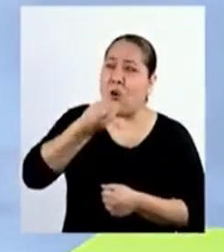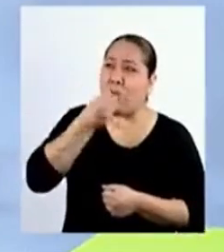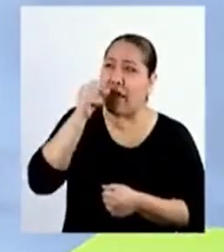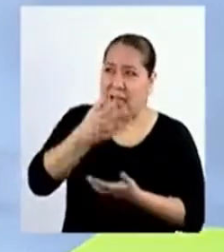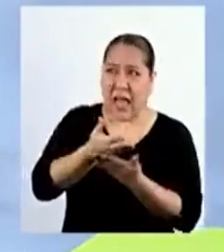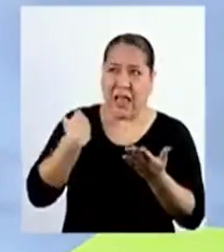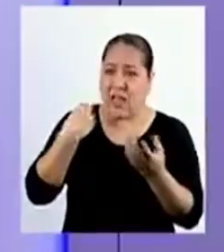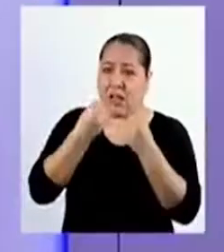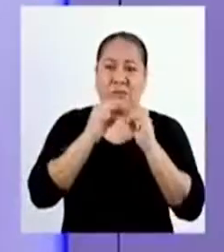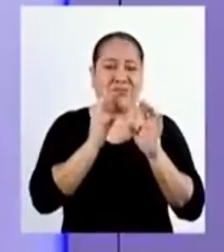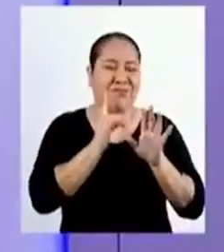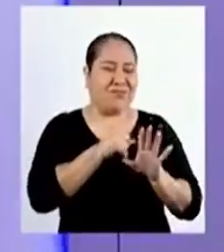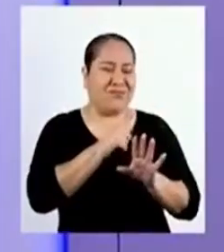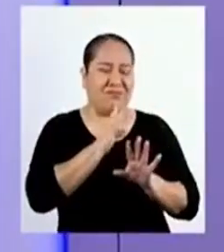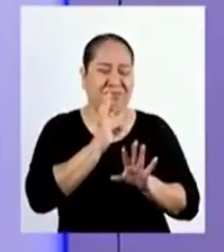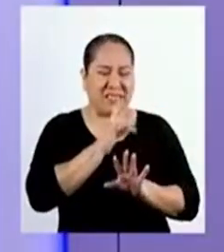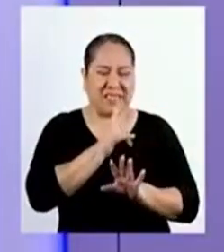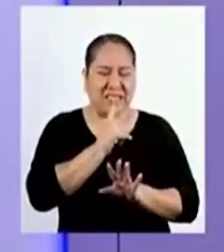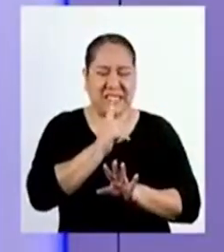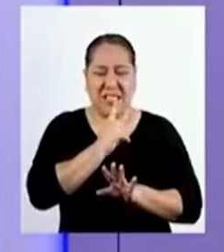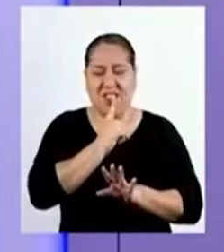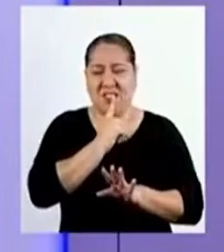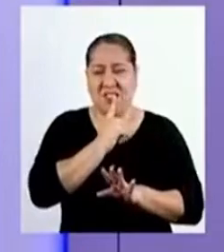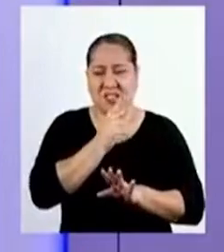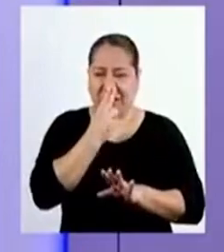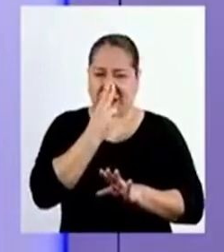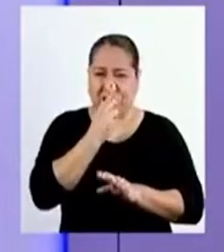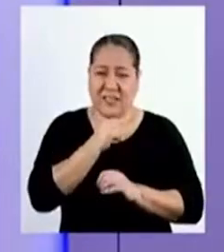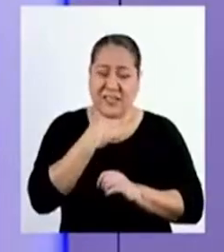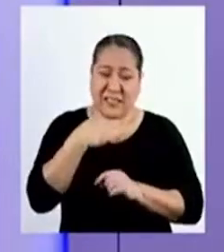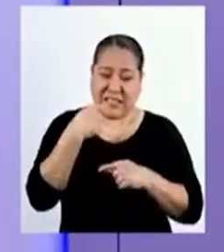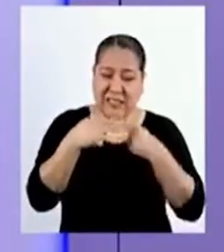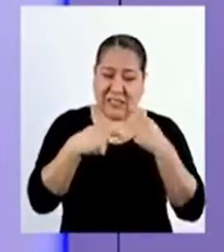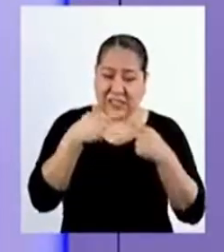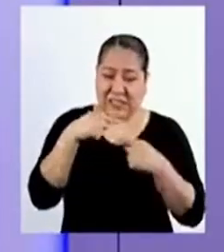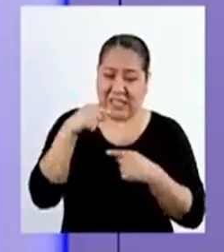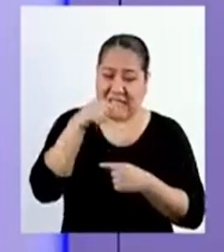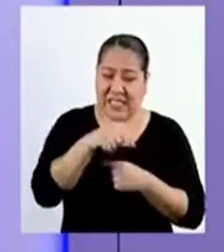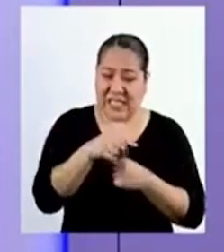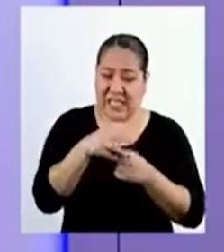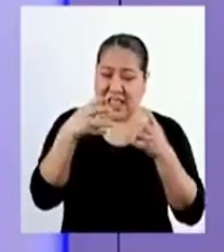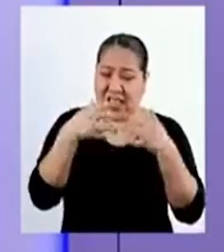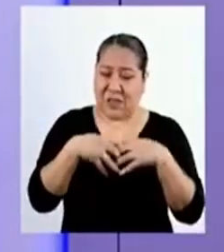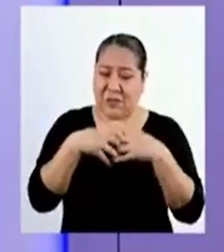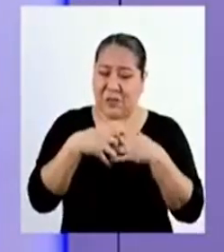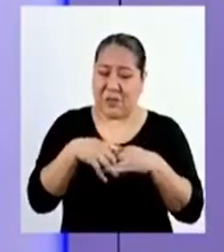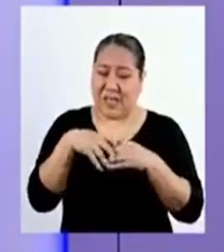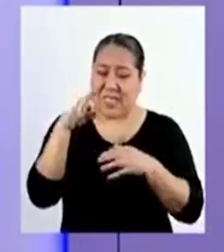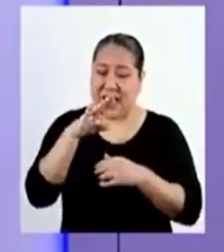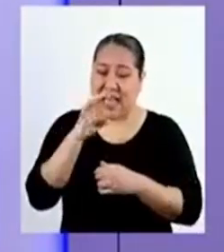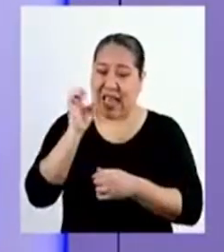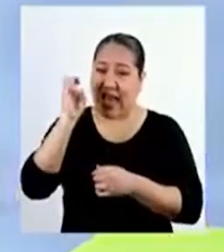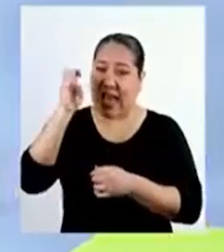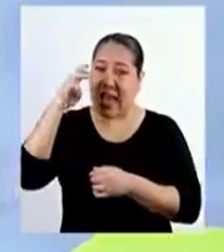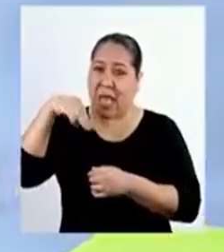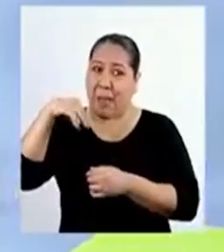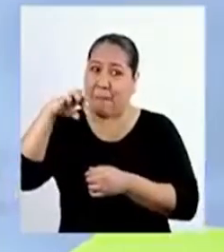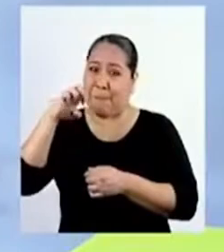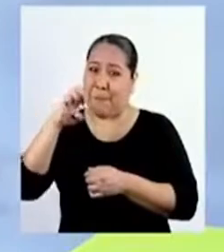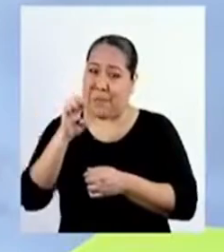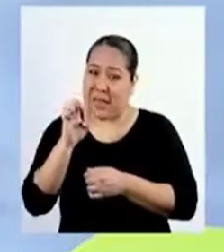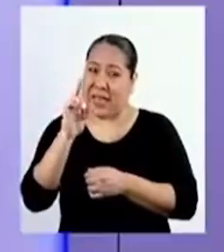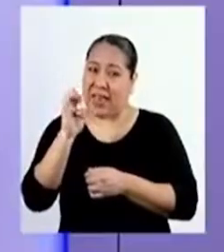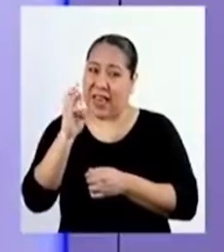antes de comerla. Eh, no, tocino. Debo contarte algo sobre el emperador del sabor. ¿Qué